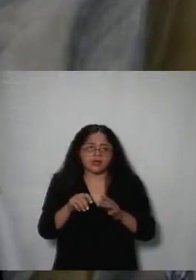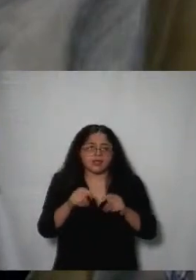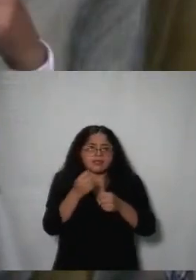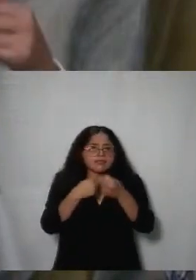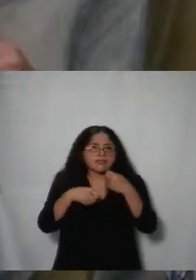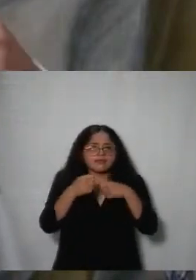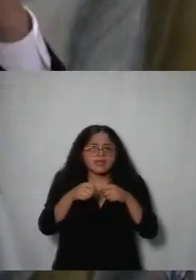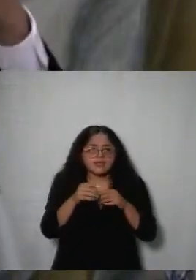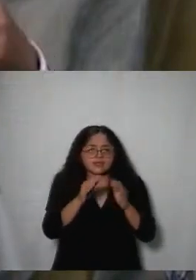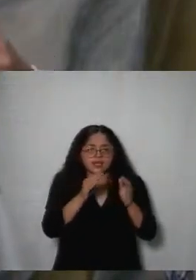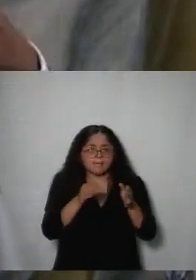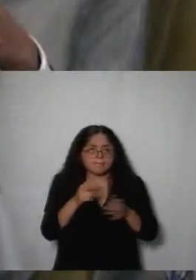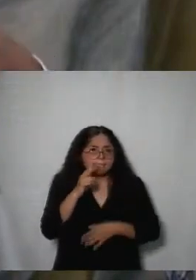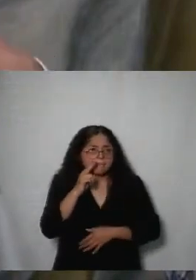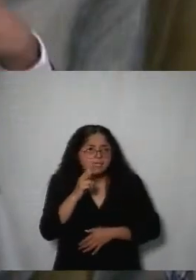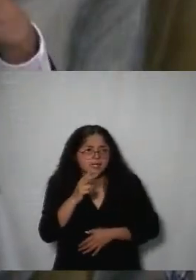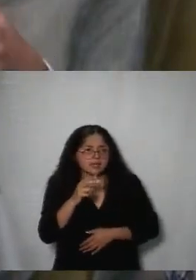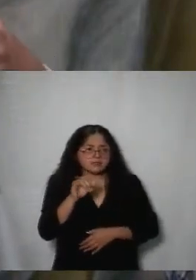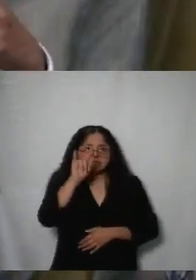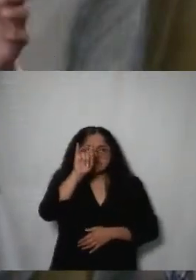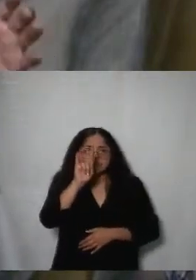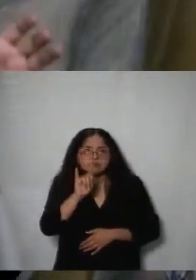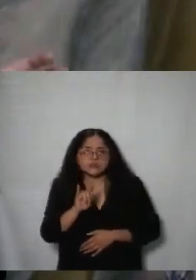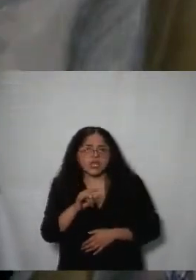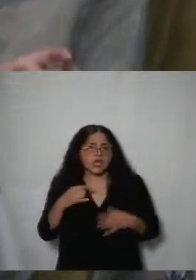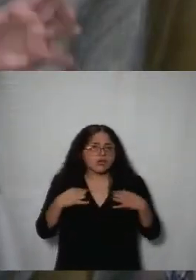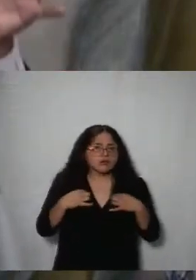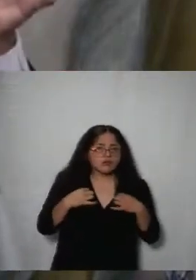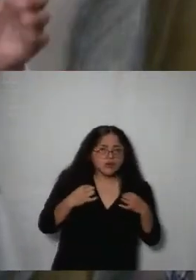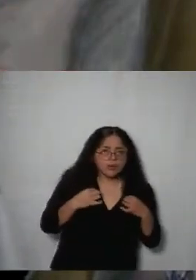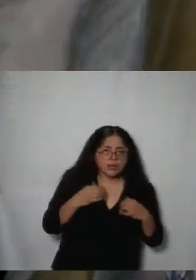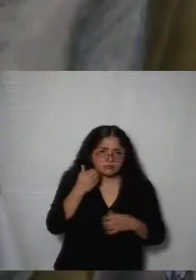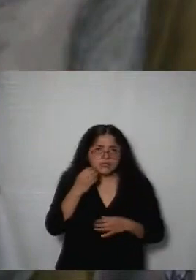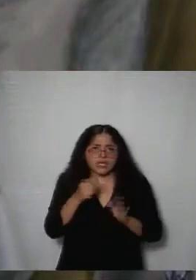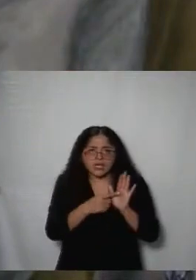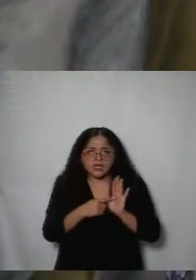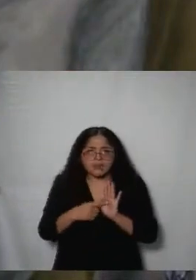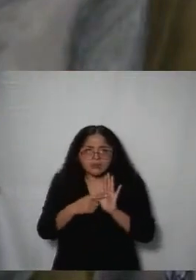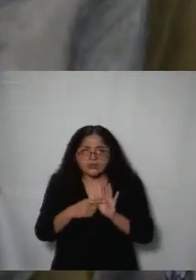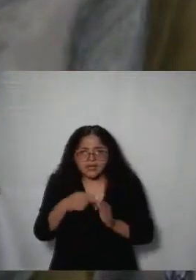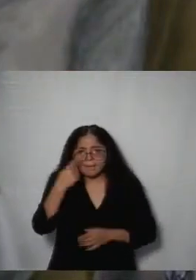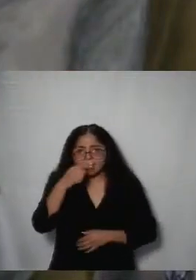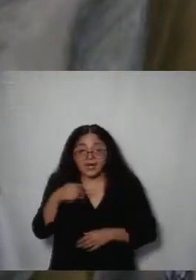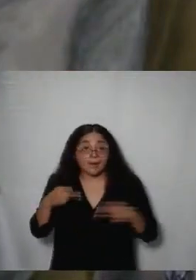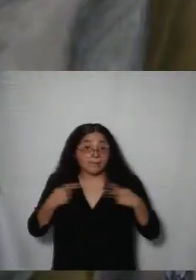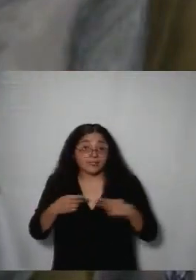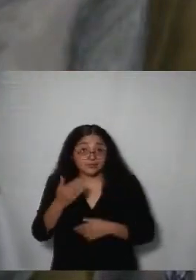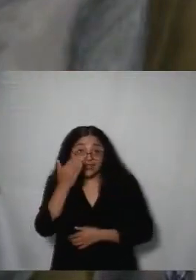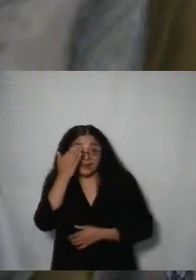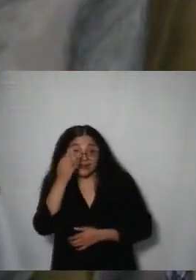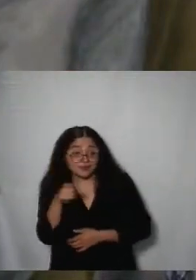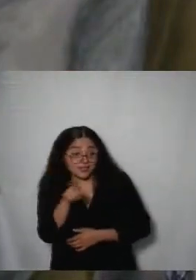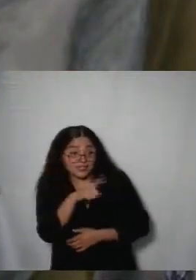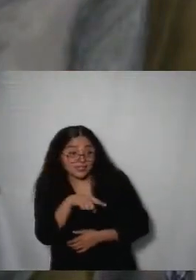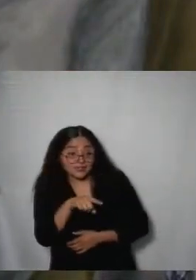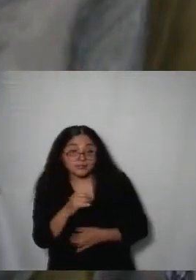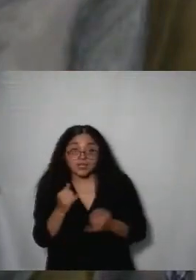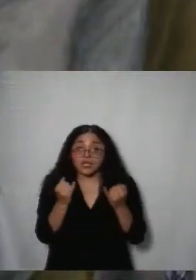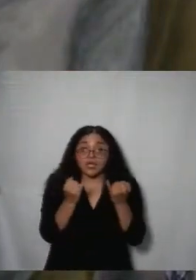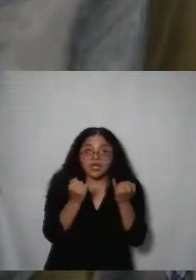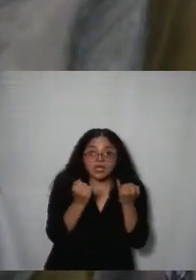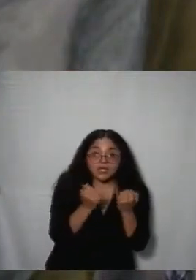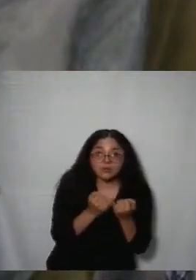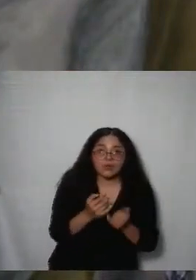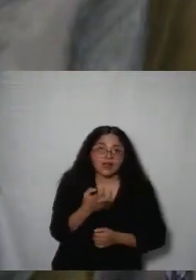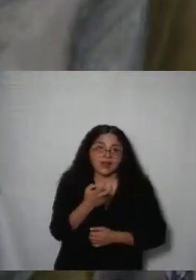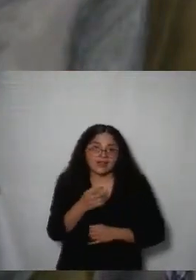tiendas ponen en sus aparadores determinadas prendas que quieren mostrar y quieren que se den a conocer de mejor manera lo mismo